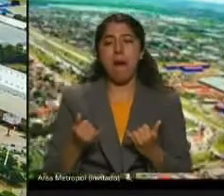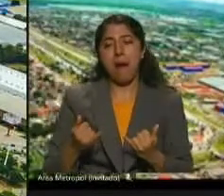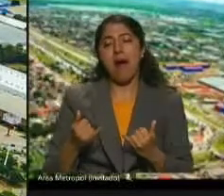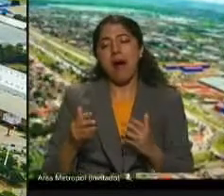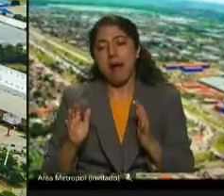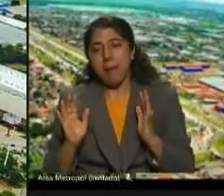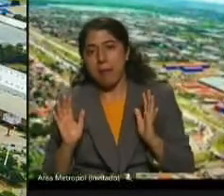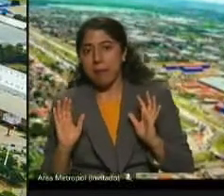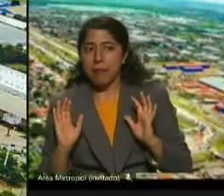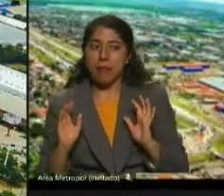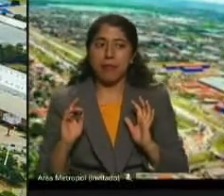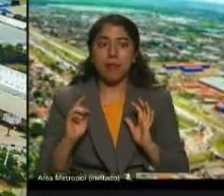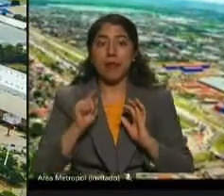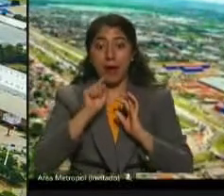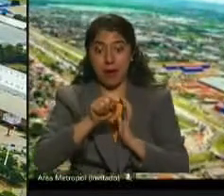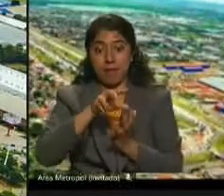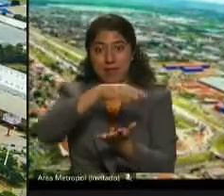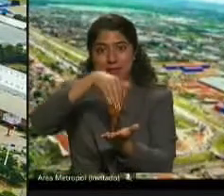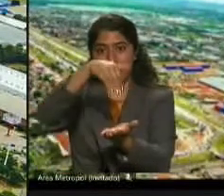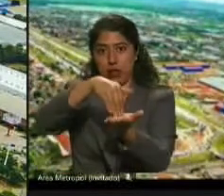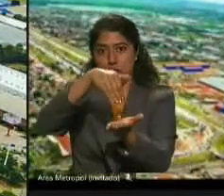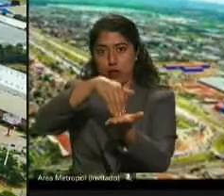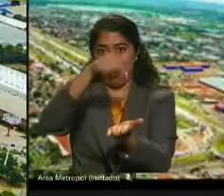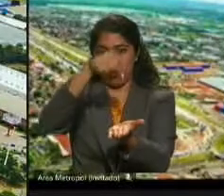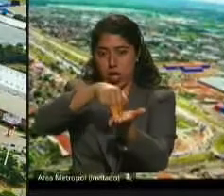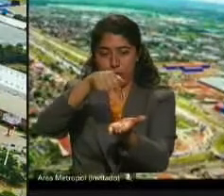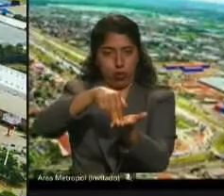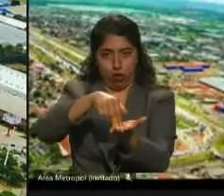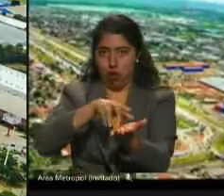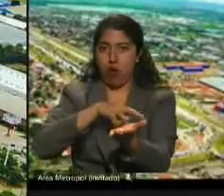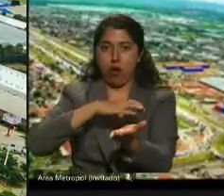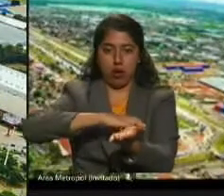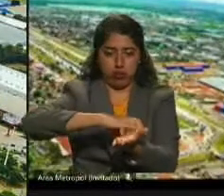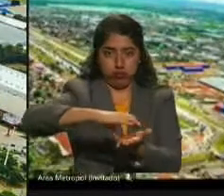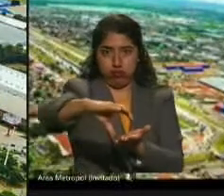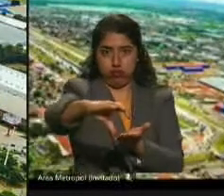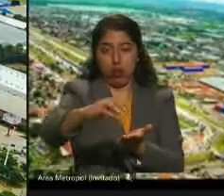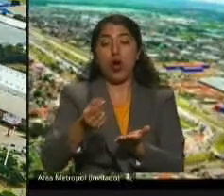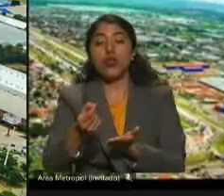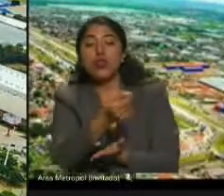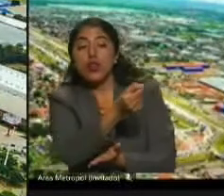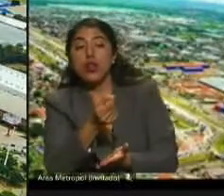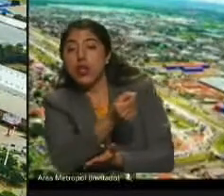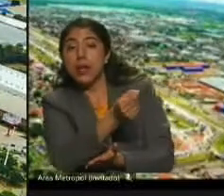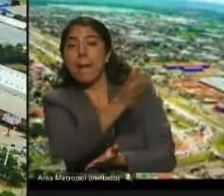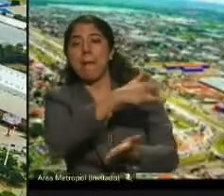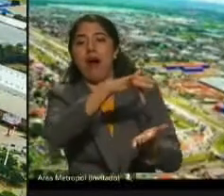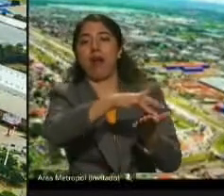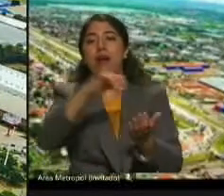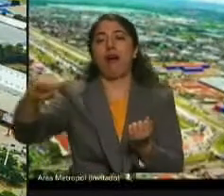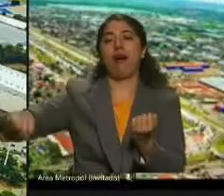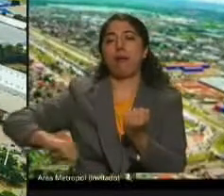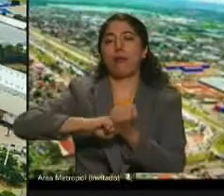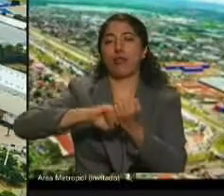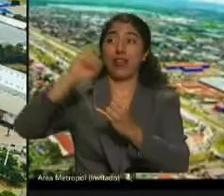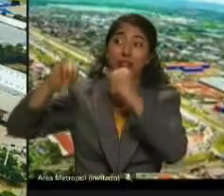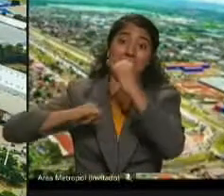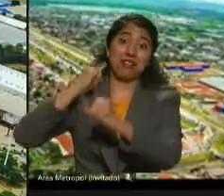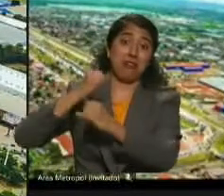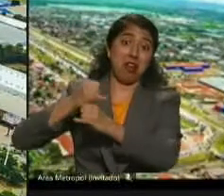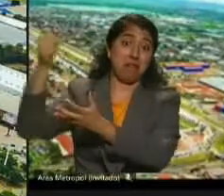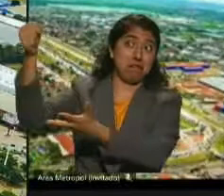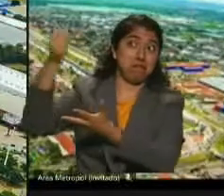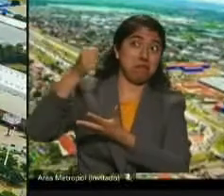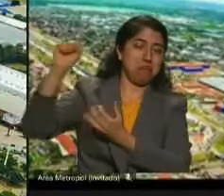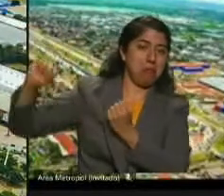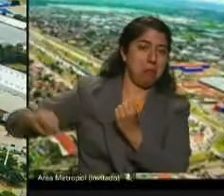hemos desarrollado en esta parte del centro, se está desarrollando un gran parque que nos han financiado los organismos internacionales,